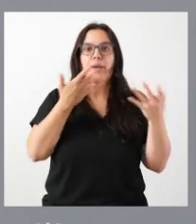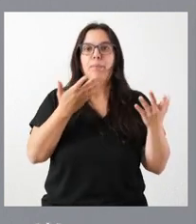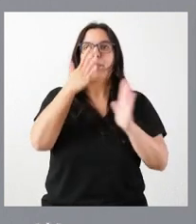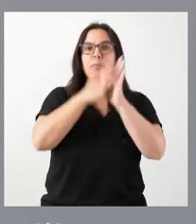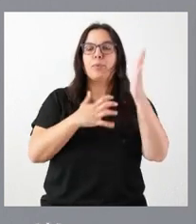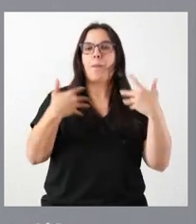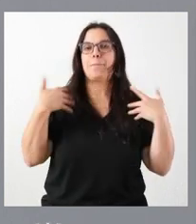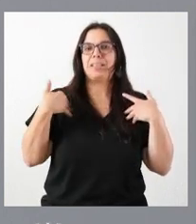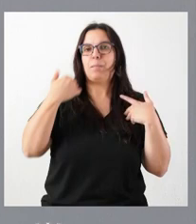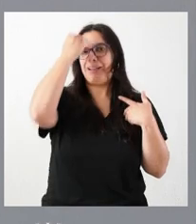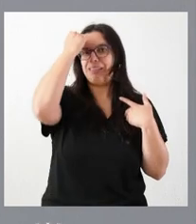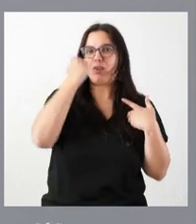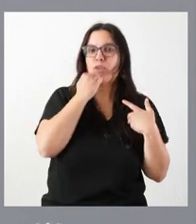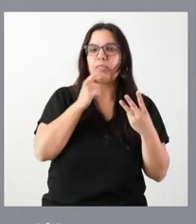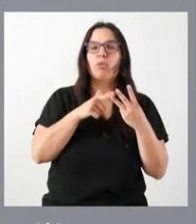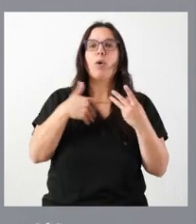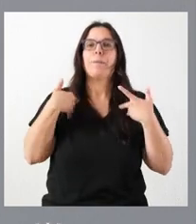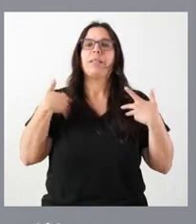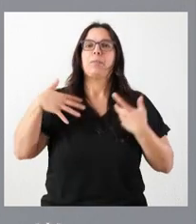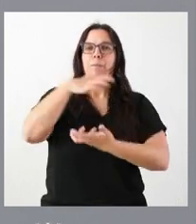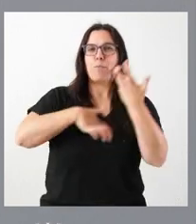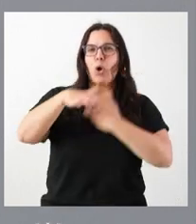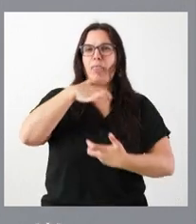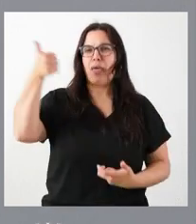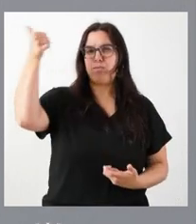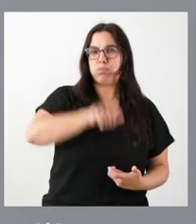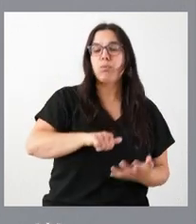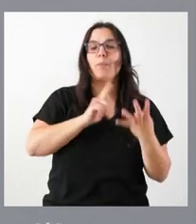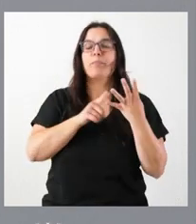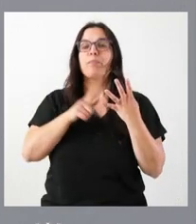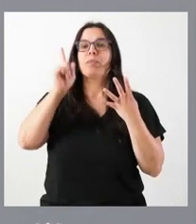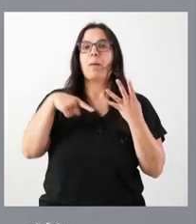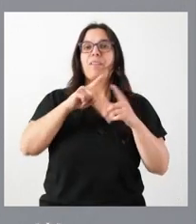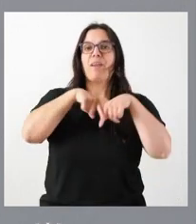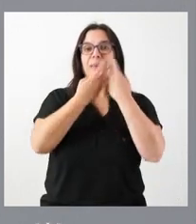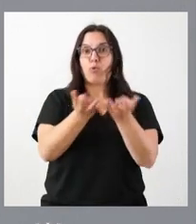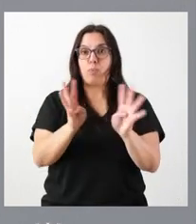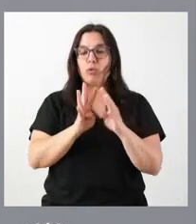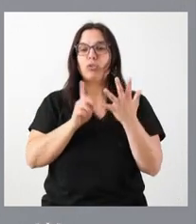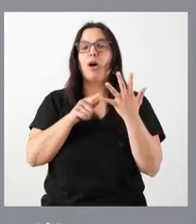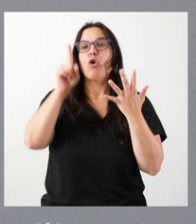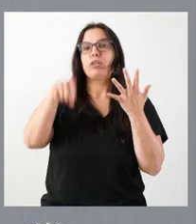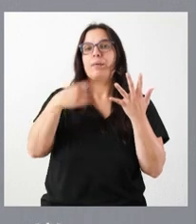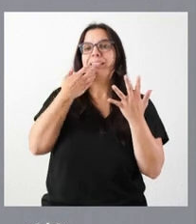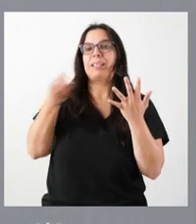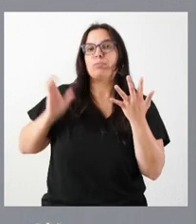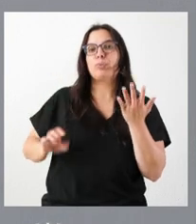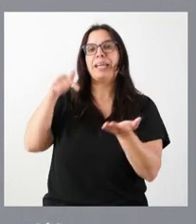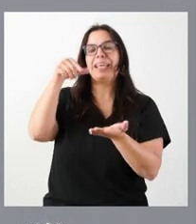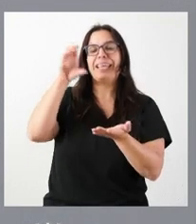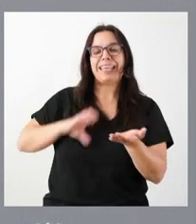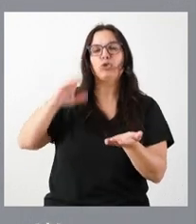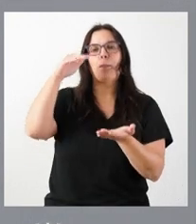víctimas del terrorismo, de violencia de género, los miembros de familias numerosas y los receptores del ingreso mínimo vital,